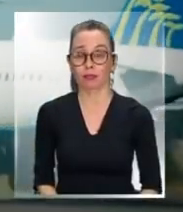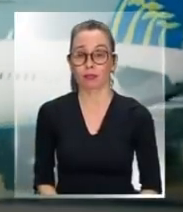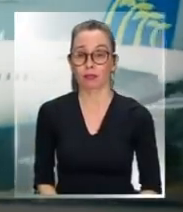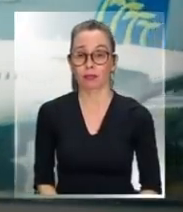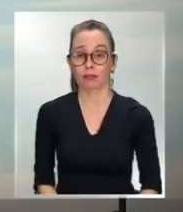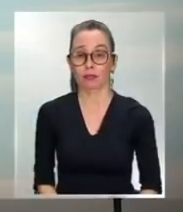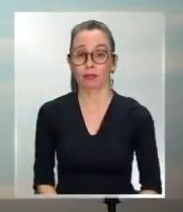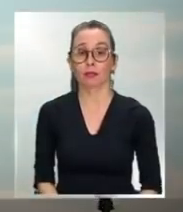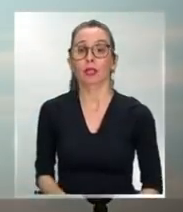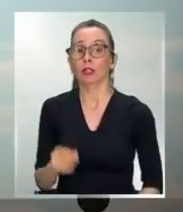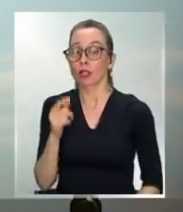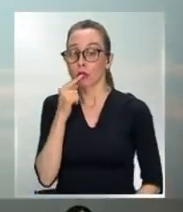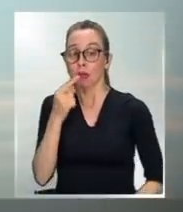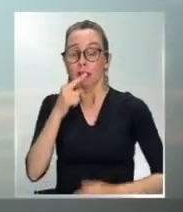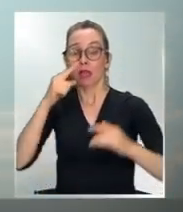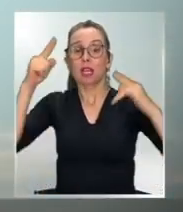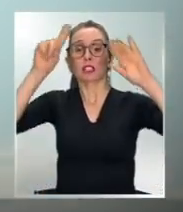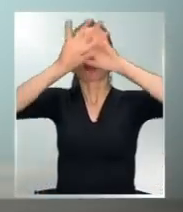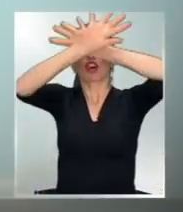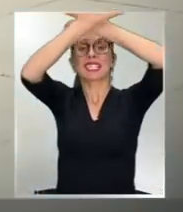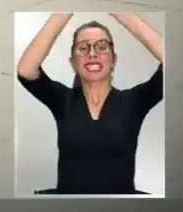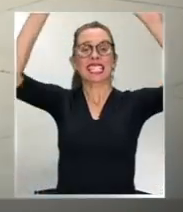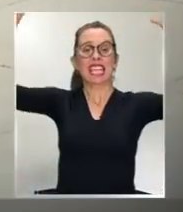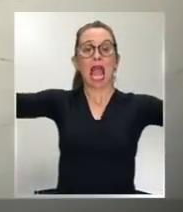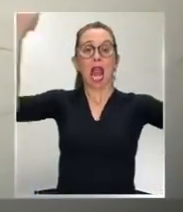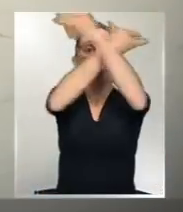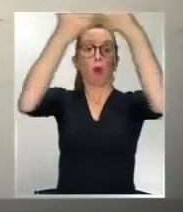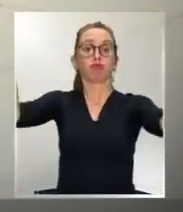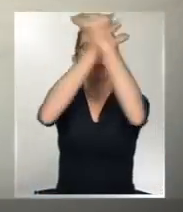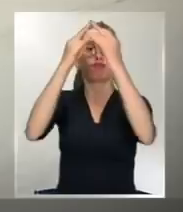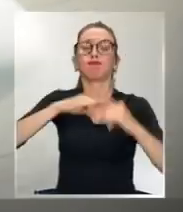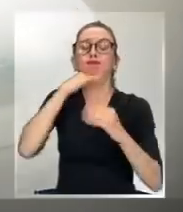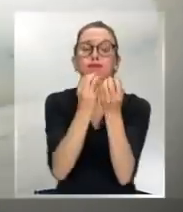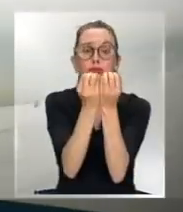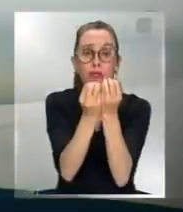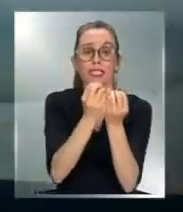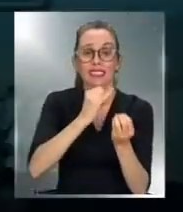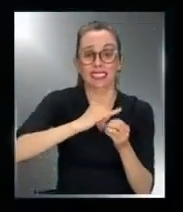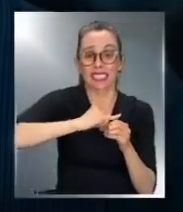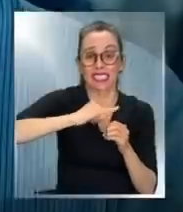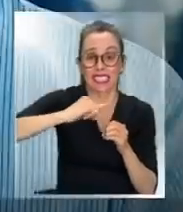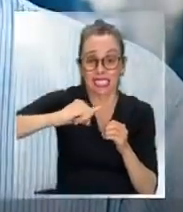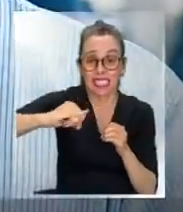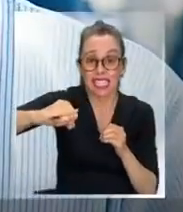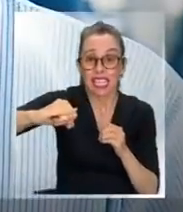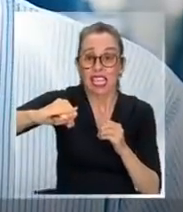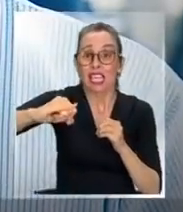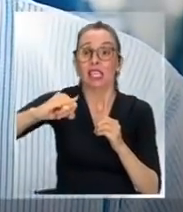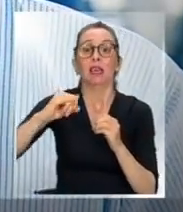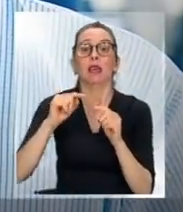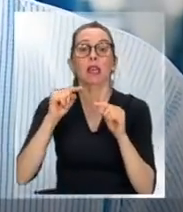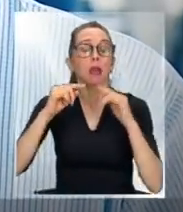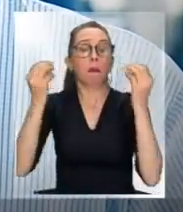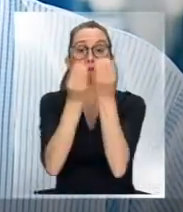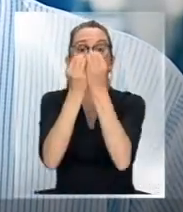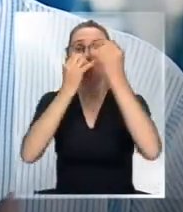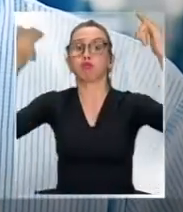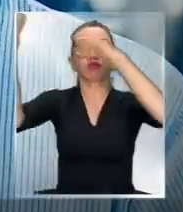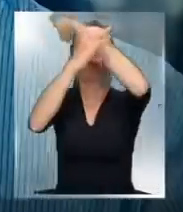El espacio aéreo se satura diariamente, pero si esta congestión se mantiene constantemente, los márgenes de